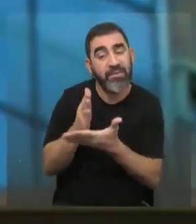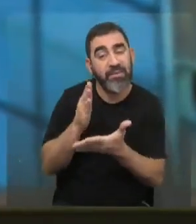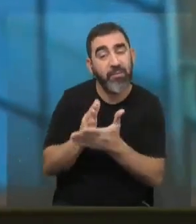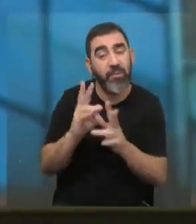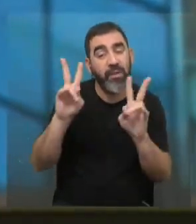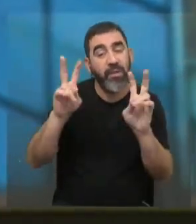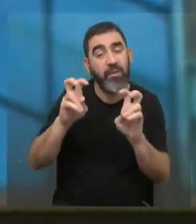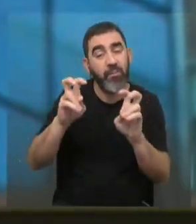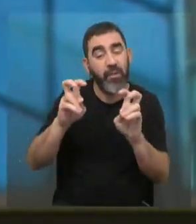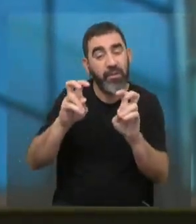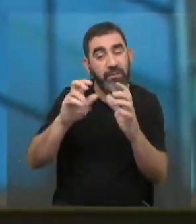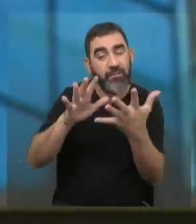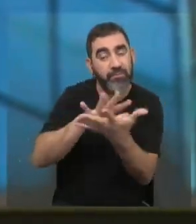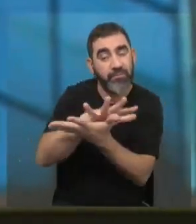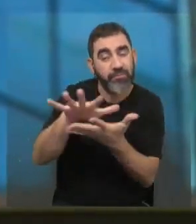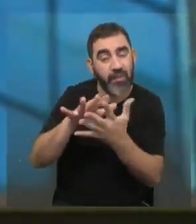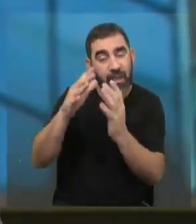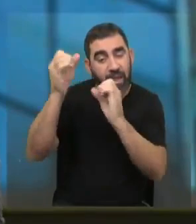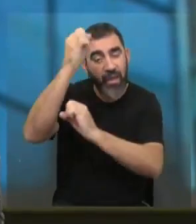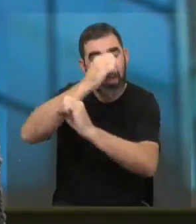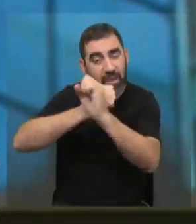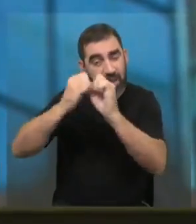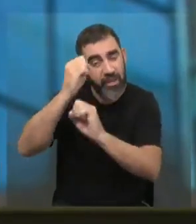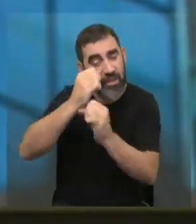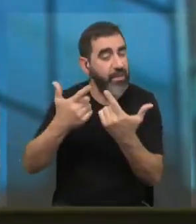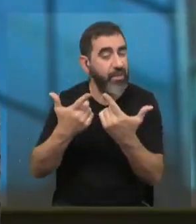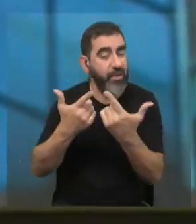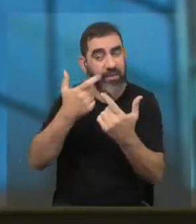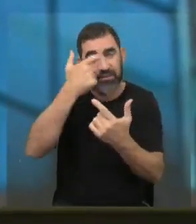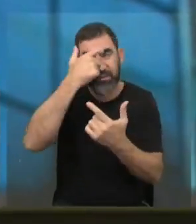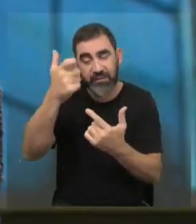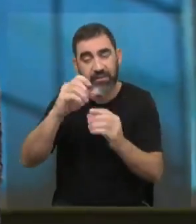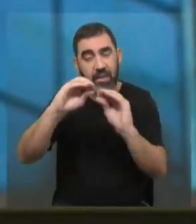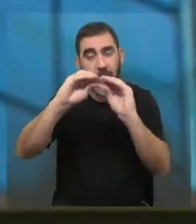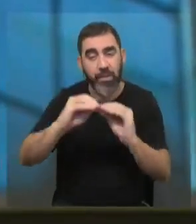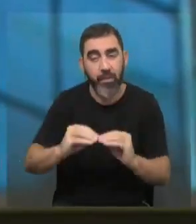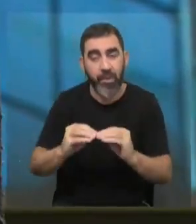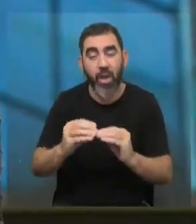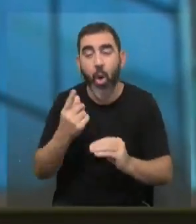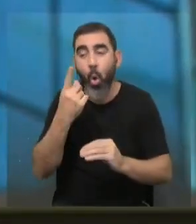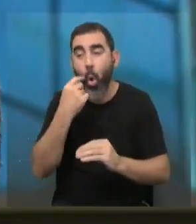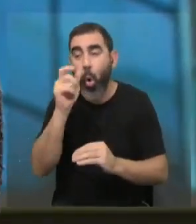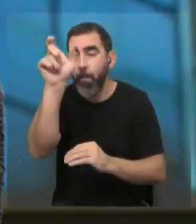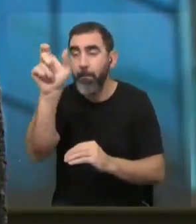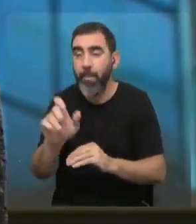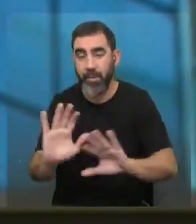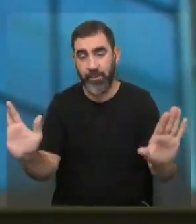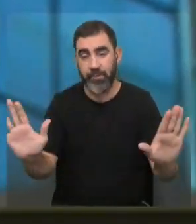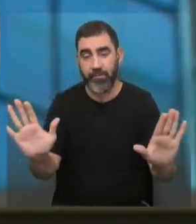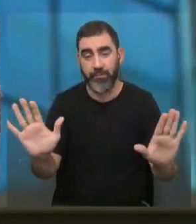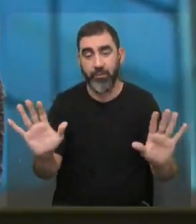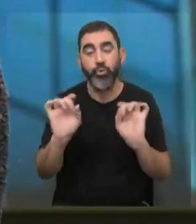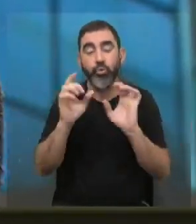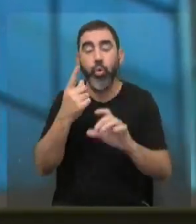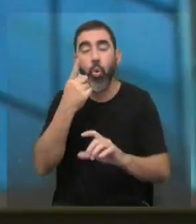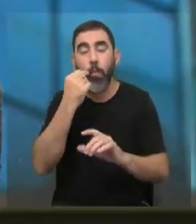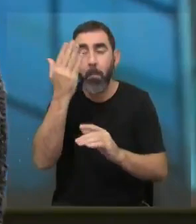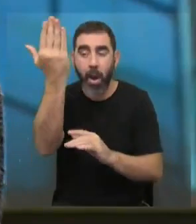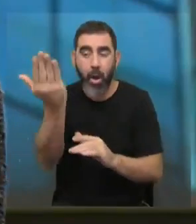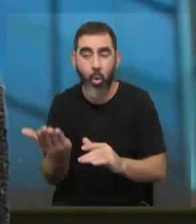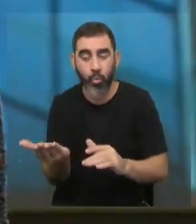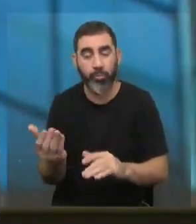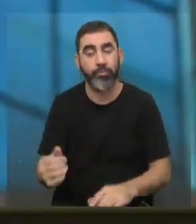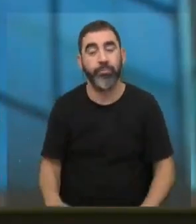todo en las áreas STEM, todo lo que es ingeniería, todo lo que es ciencia, matemática, a varones, a más el perfil